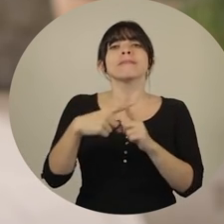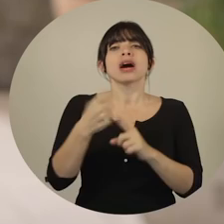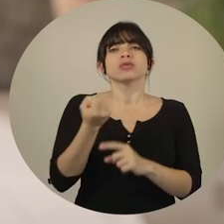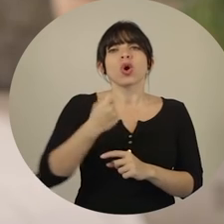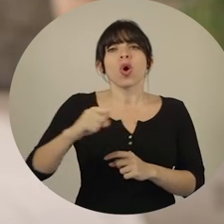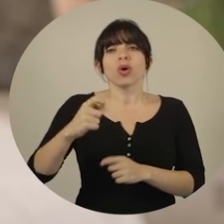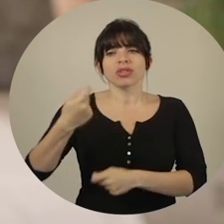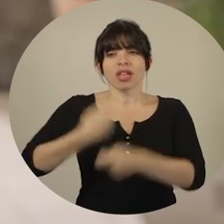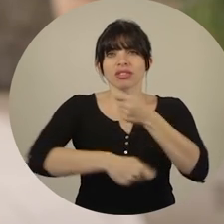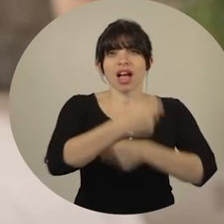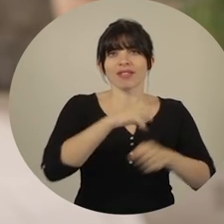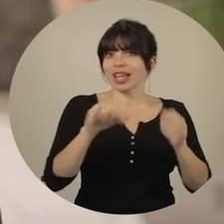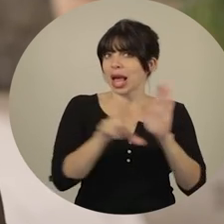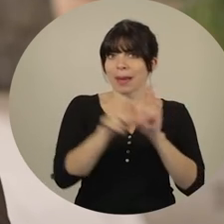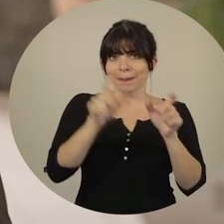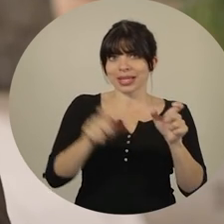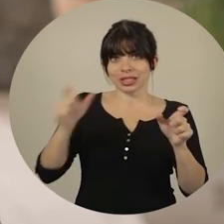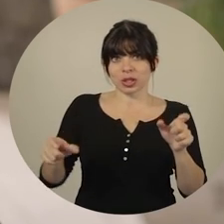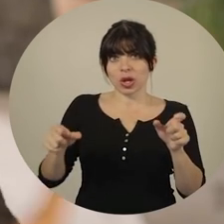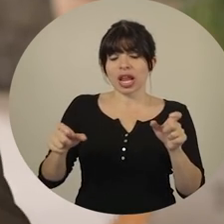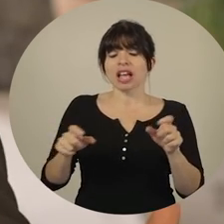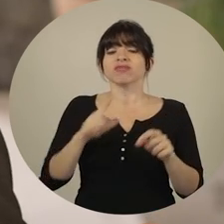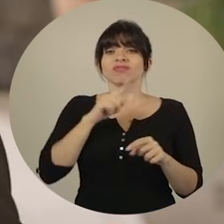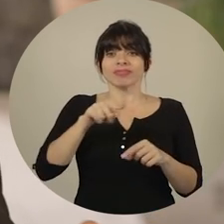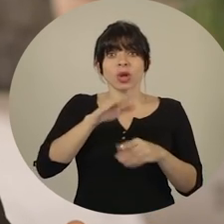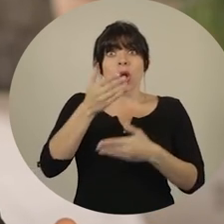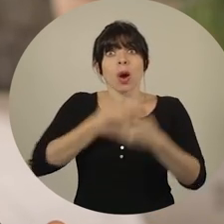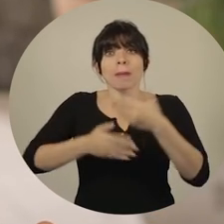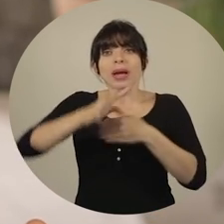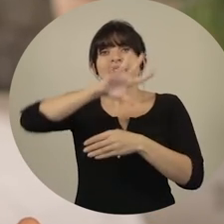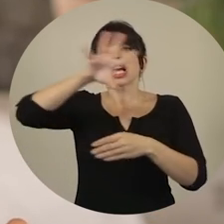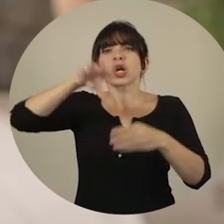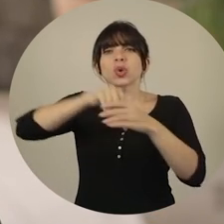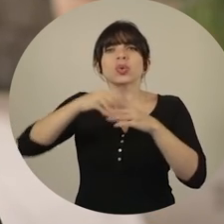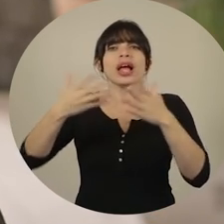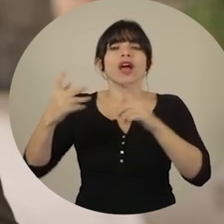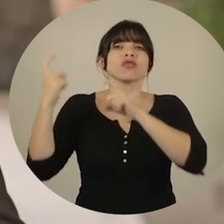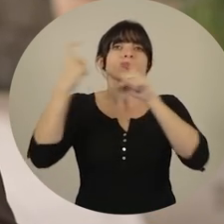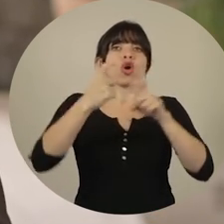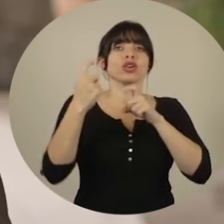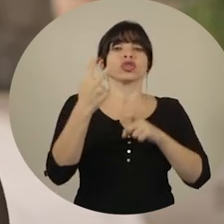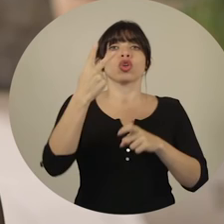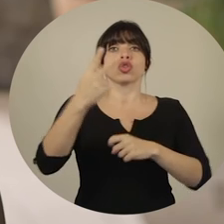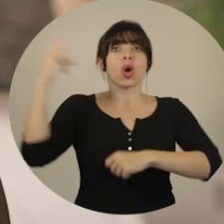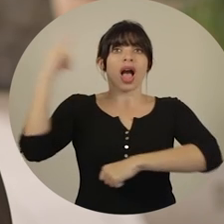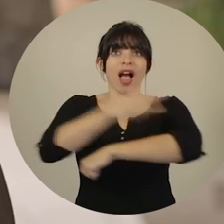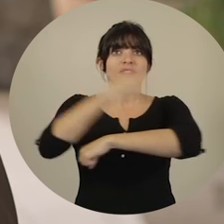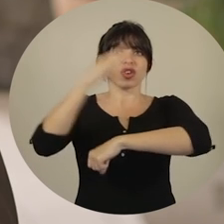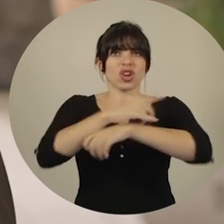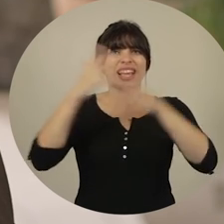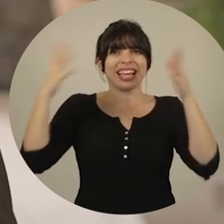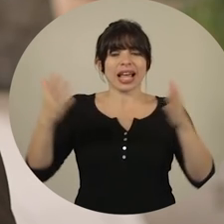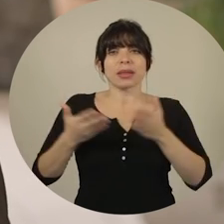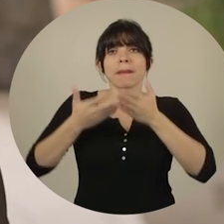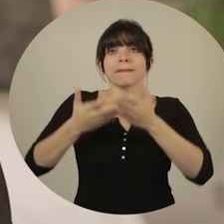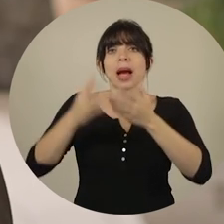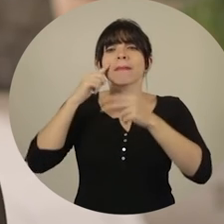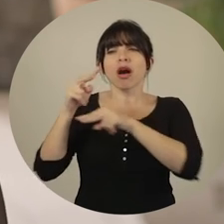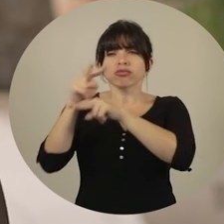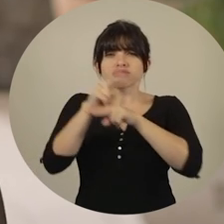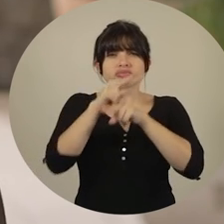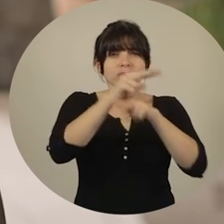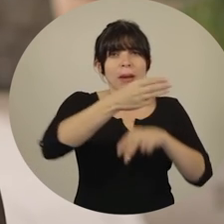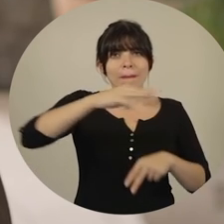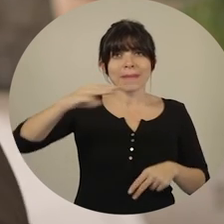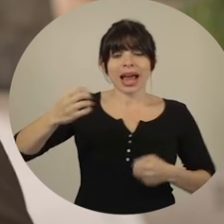y combatir la trata de personas. Entre otras cosas, la cooperación incluye la donación de dos aviones de carga, embarcaciones para